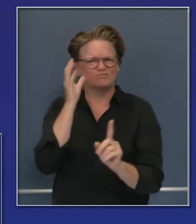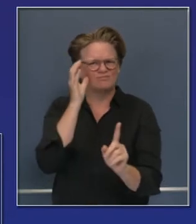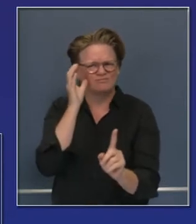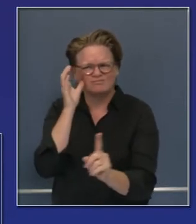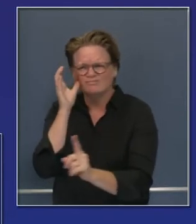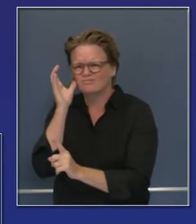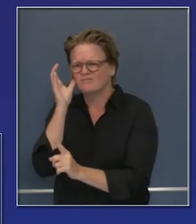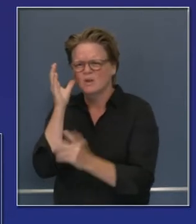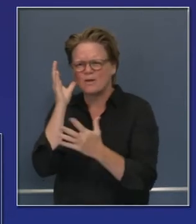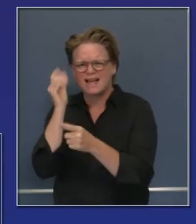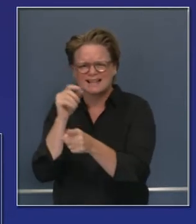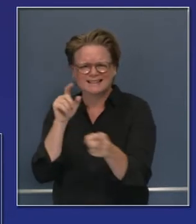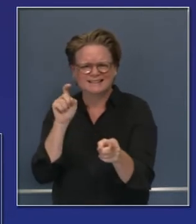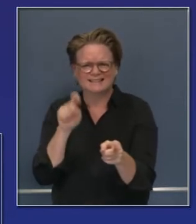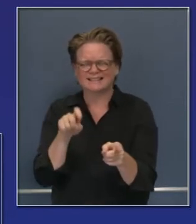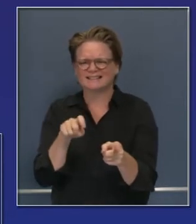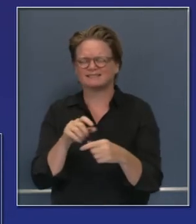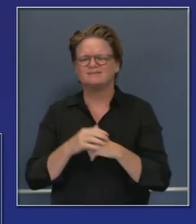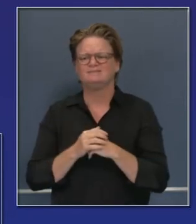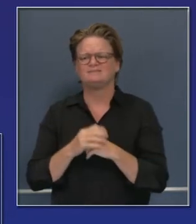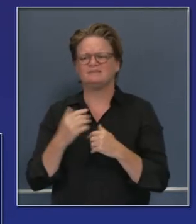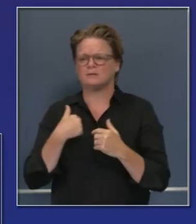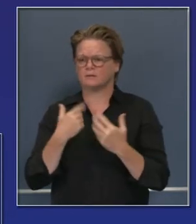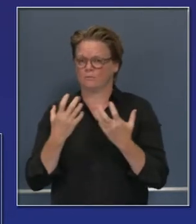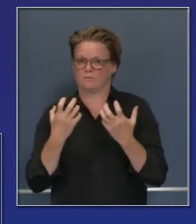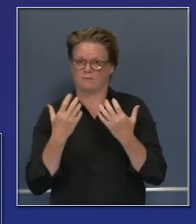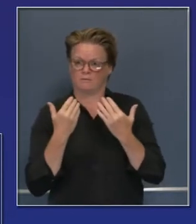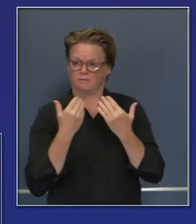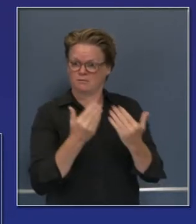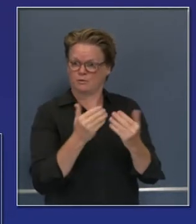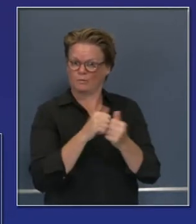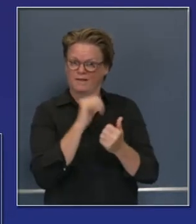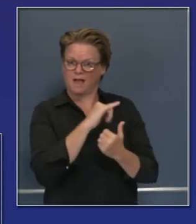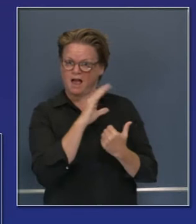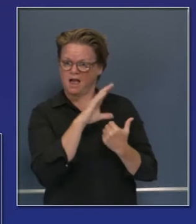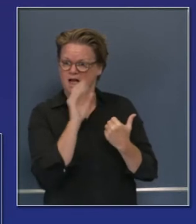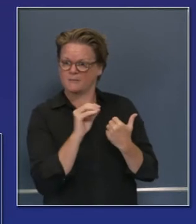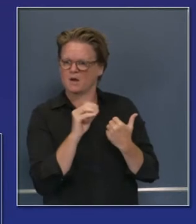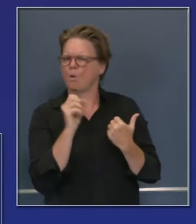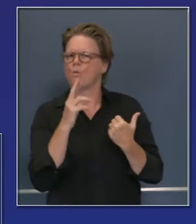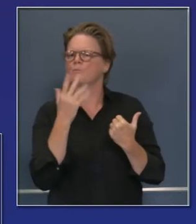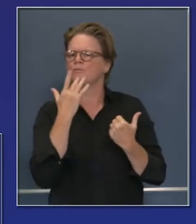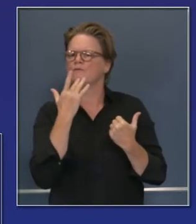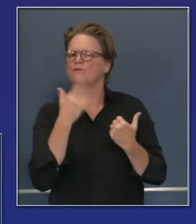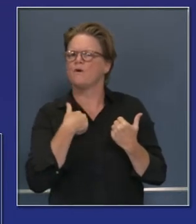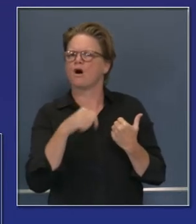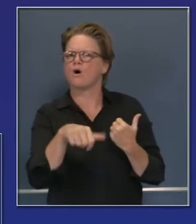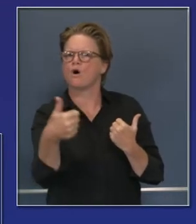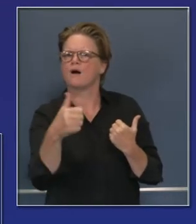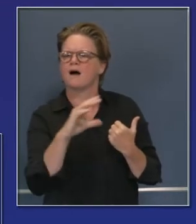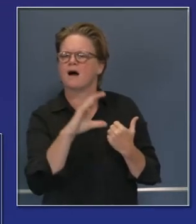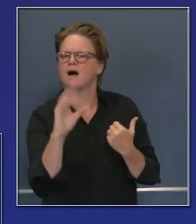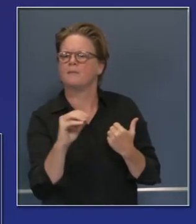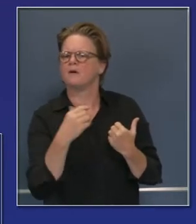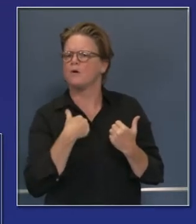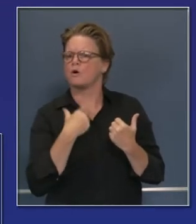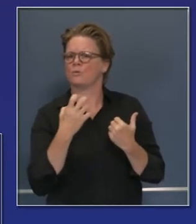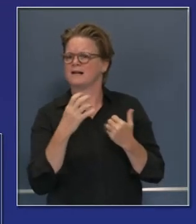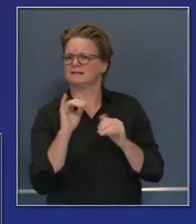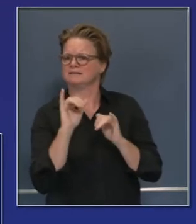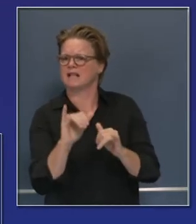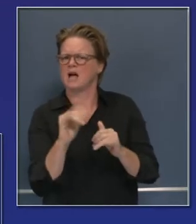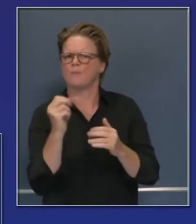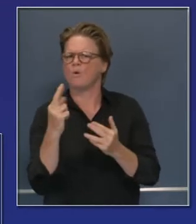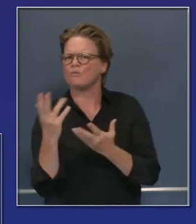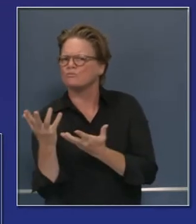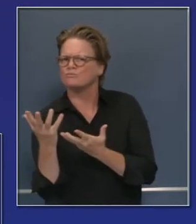si quieren trabajar con el PCR o con el antígenos, cuáles son los méritos de cada tecnología.